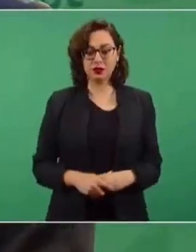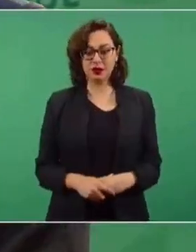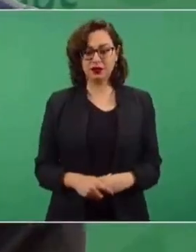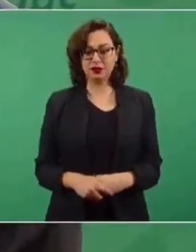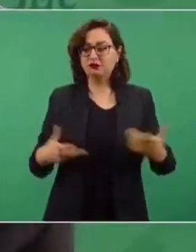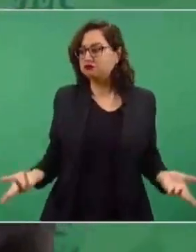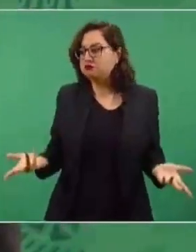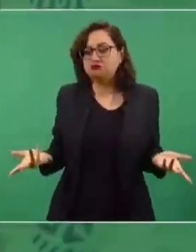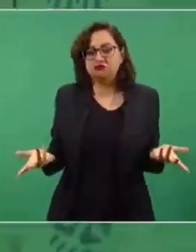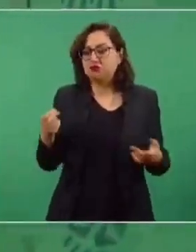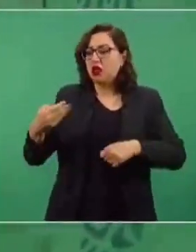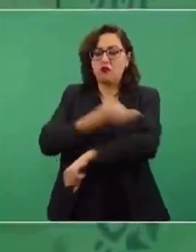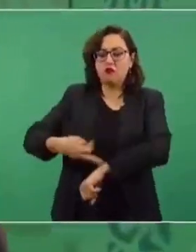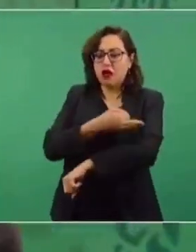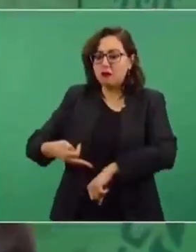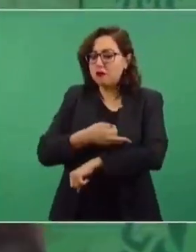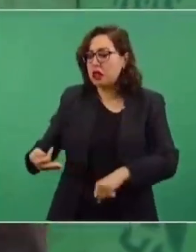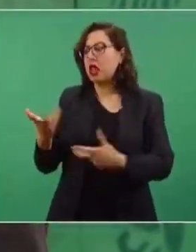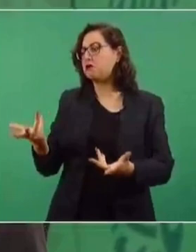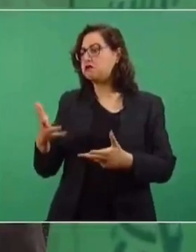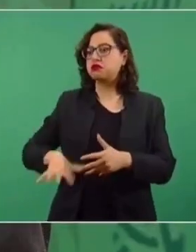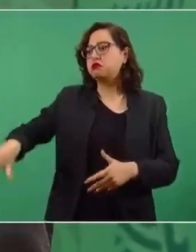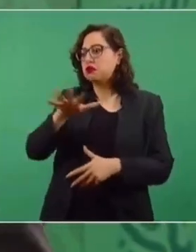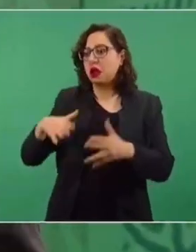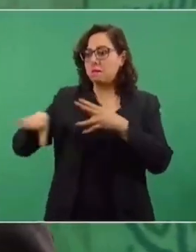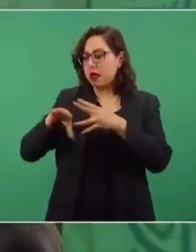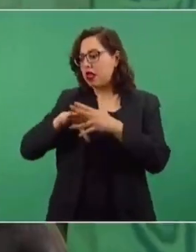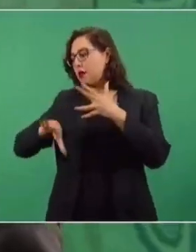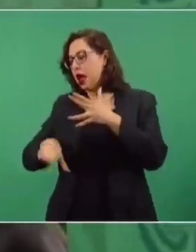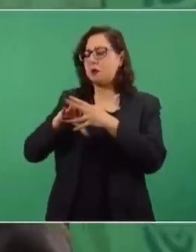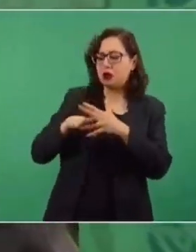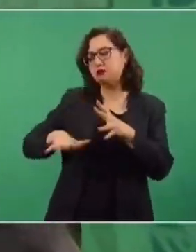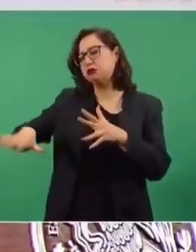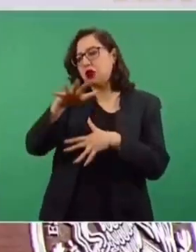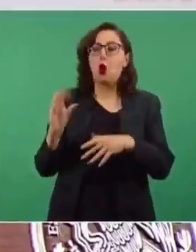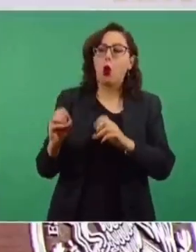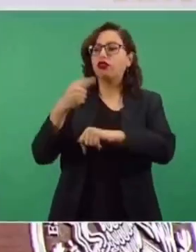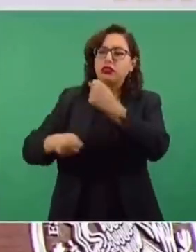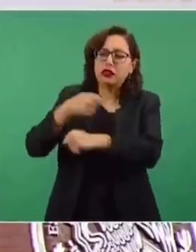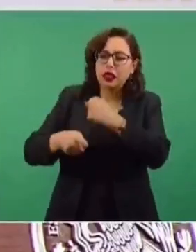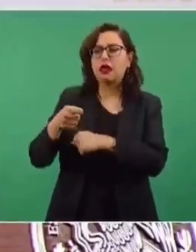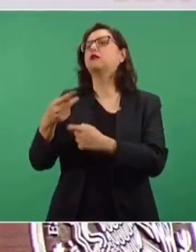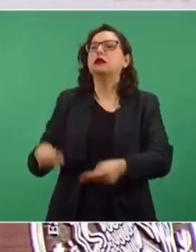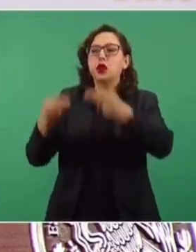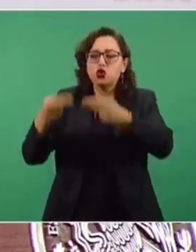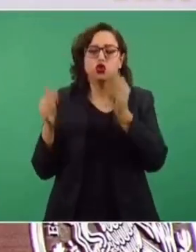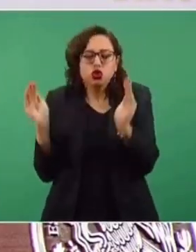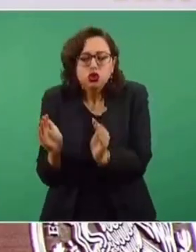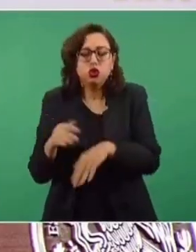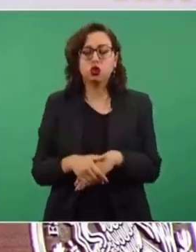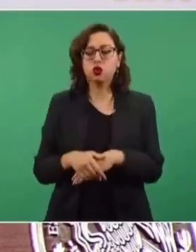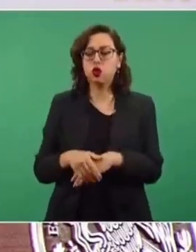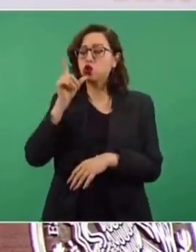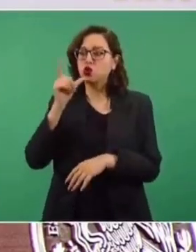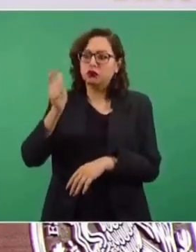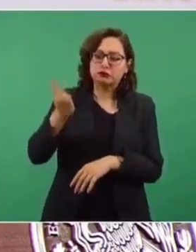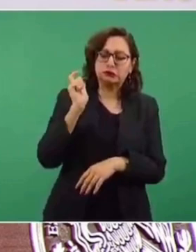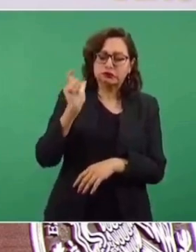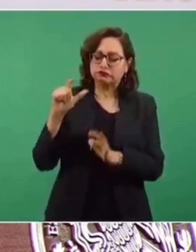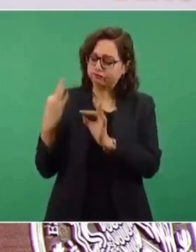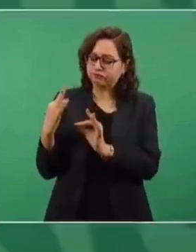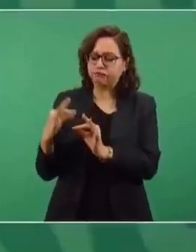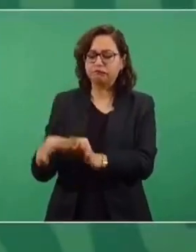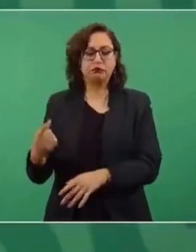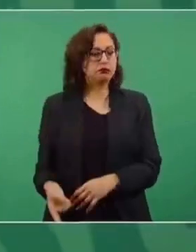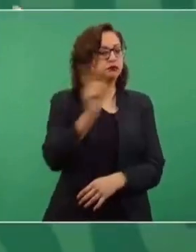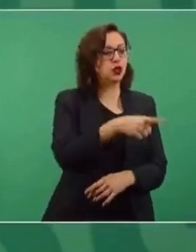de clase popular, de clase media o un dueño de una tienda de abarrotes pague más que